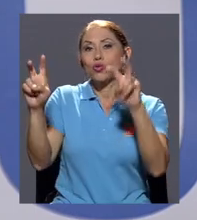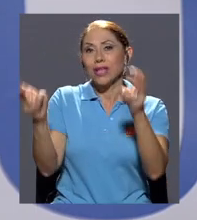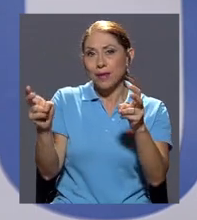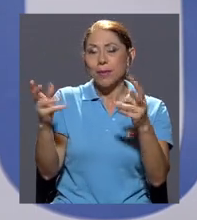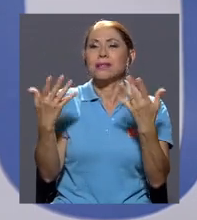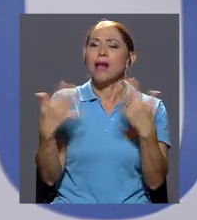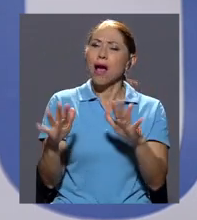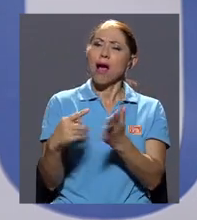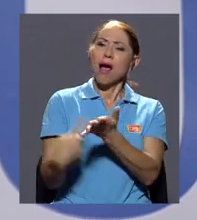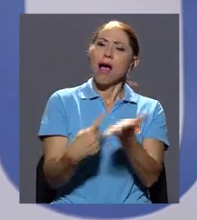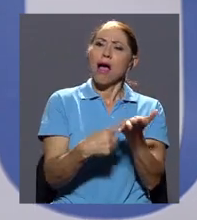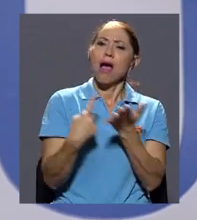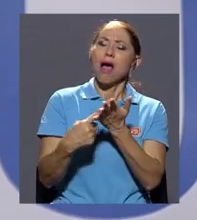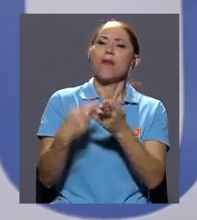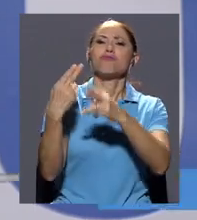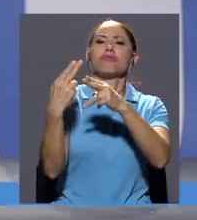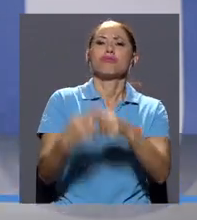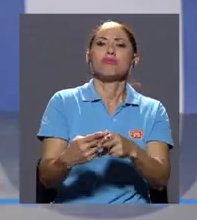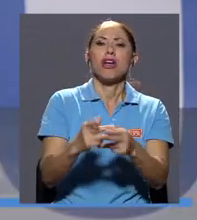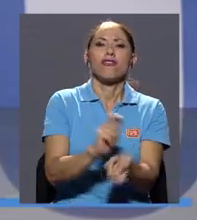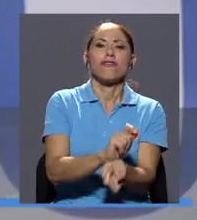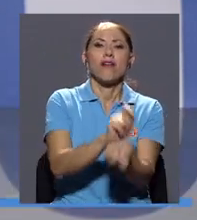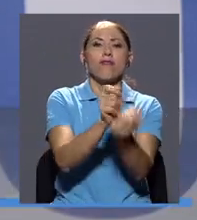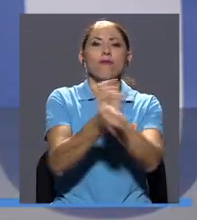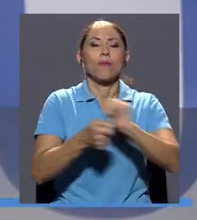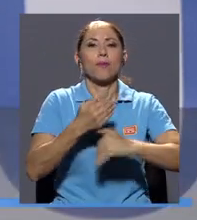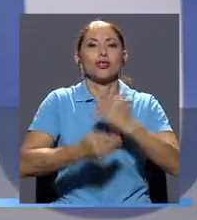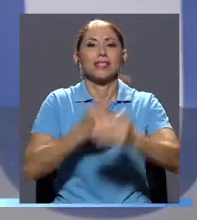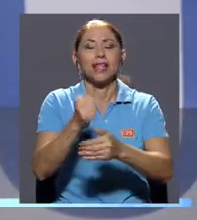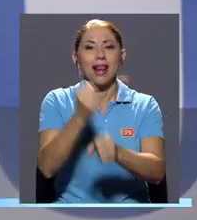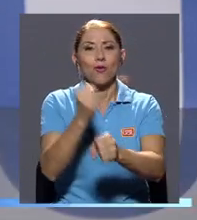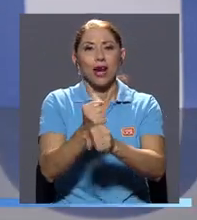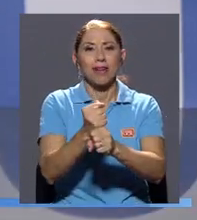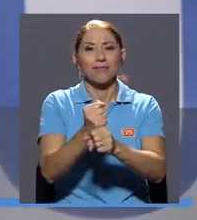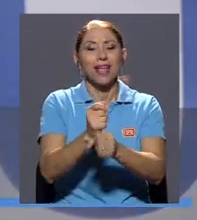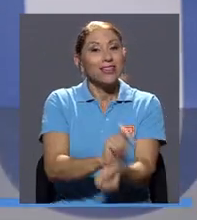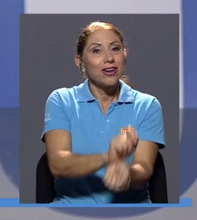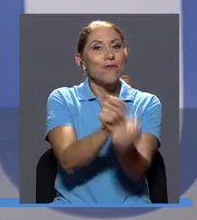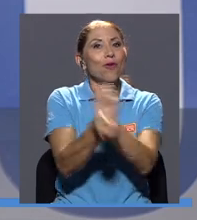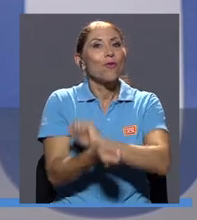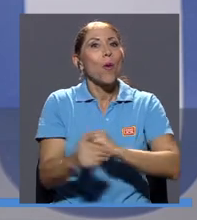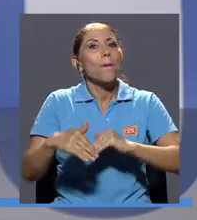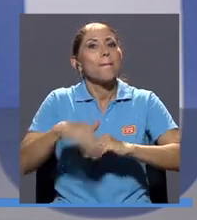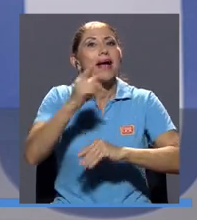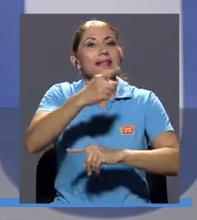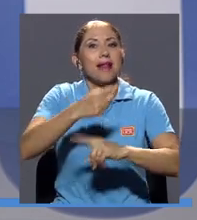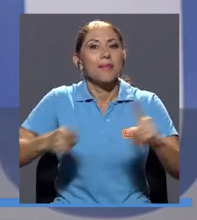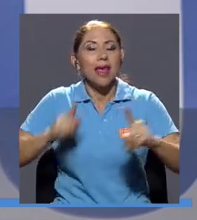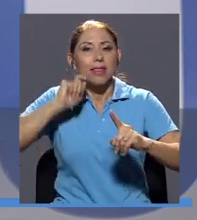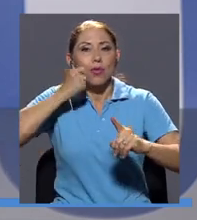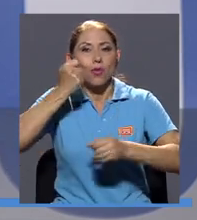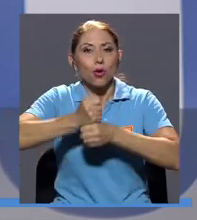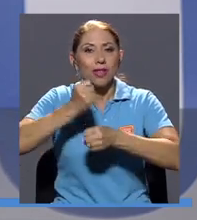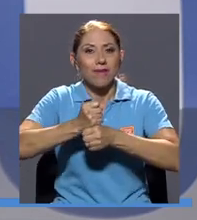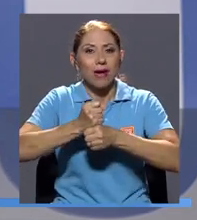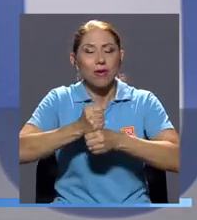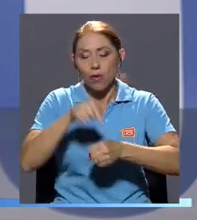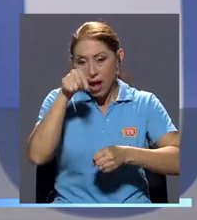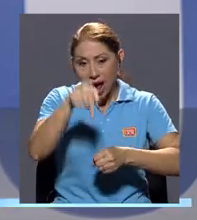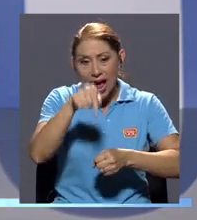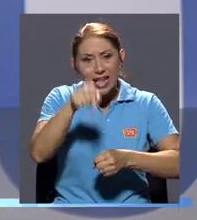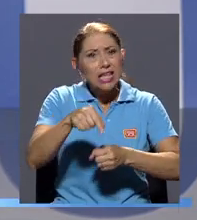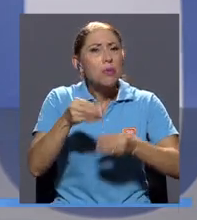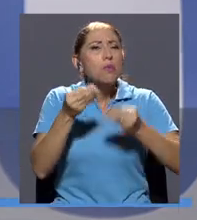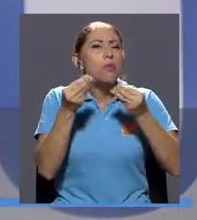de lo que se conoció como la reforma procesal laboral, que reformó más de la mitad del Código de Trabajo. Dentro de eso se aclararon muchos aspectos.